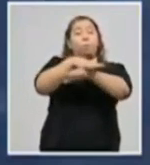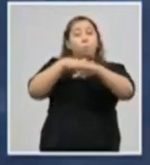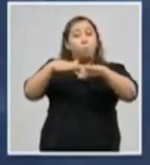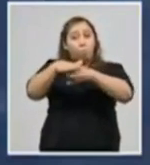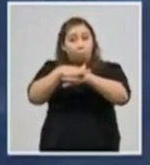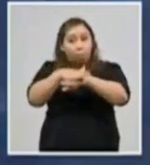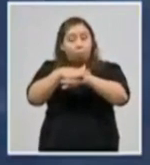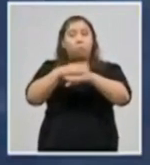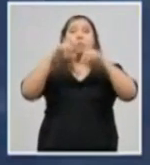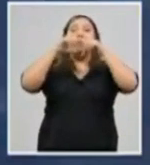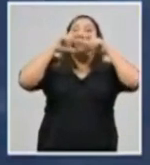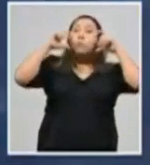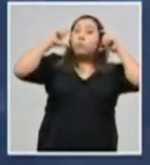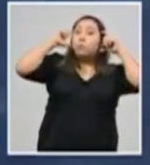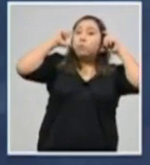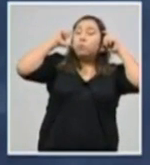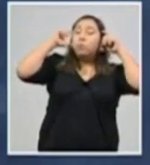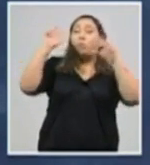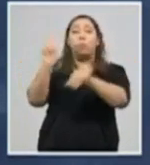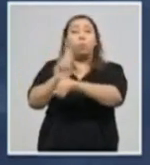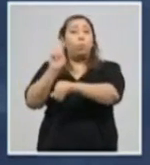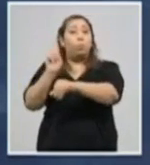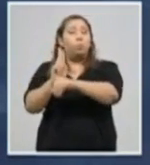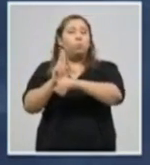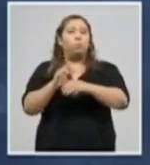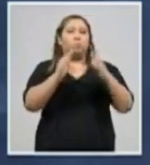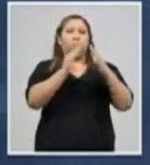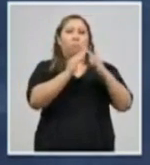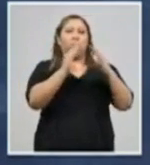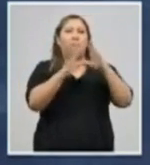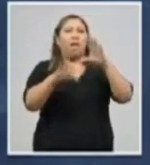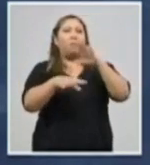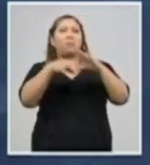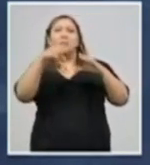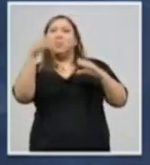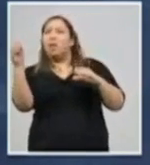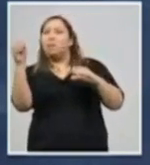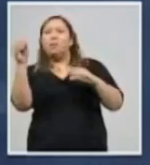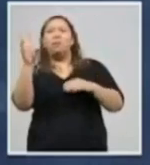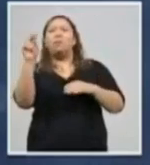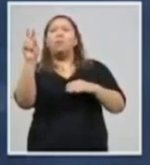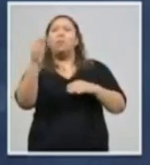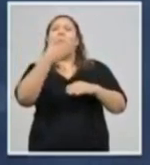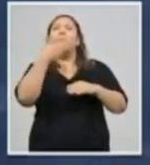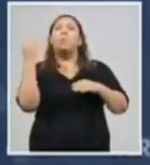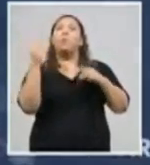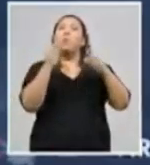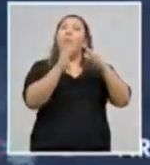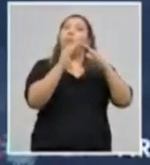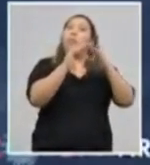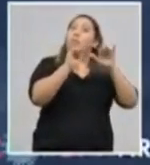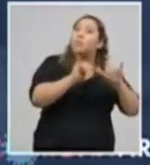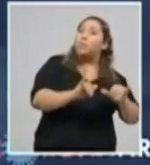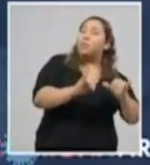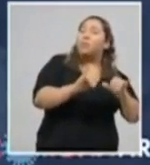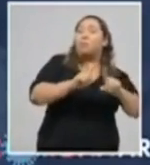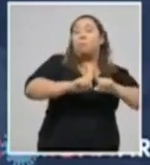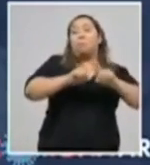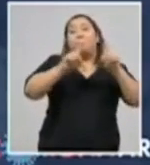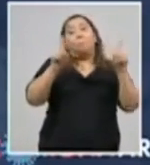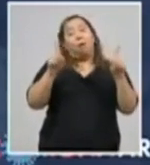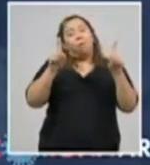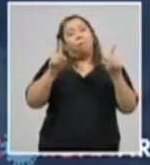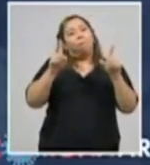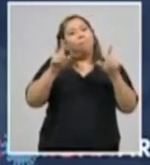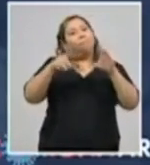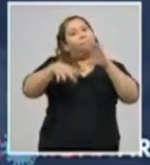usar la mascarilla, no salga si no necesita salir. Y si va a salir, use la mascarilla, ya que el uso